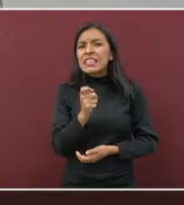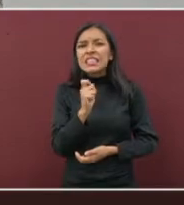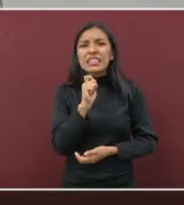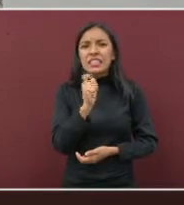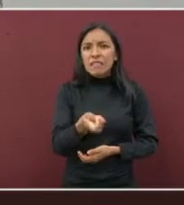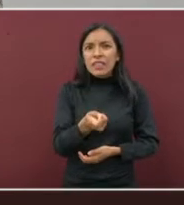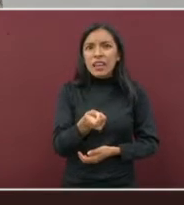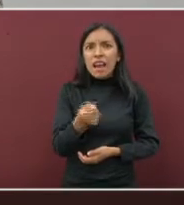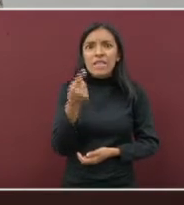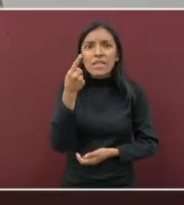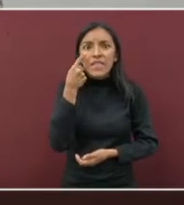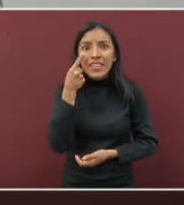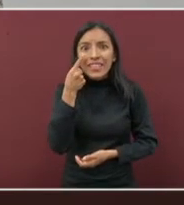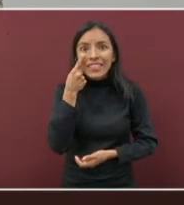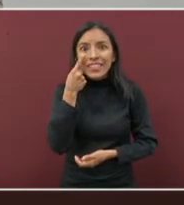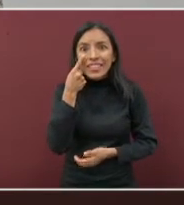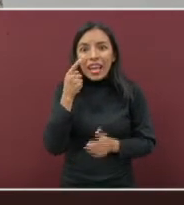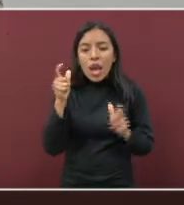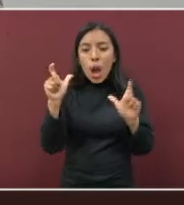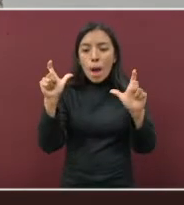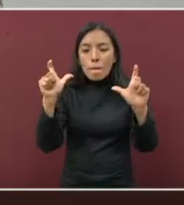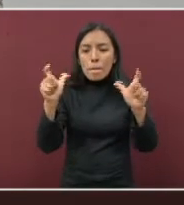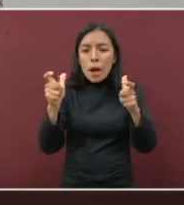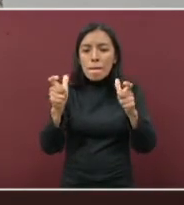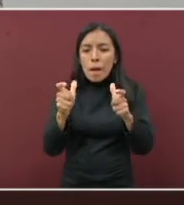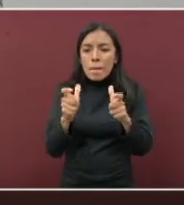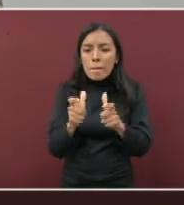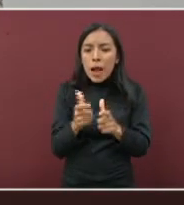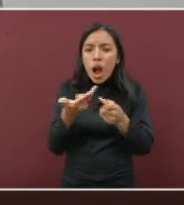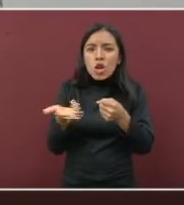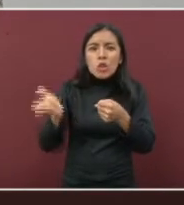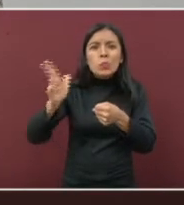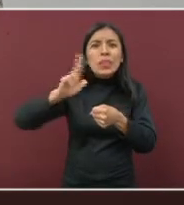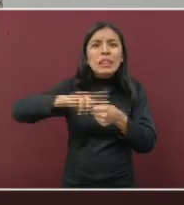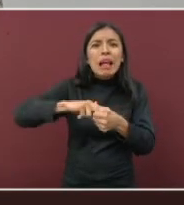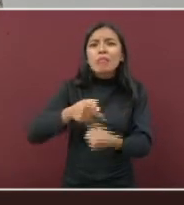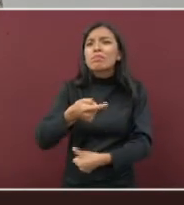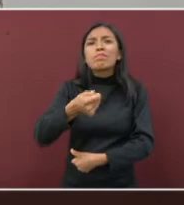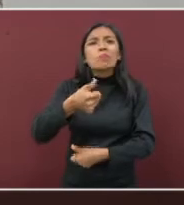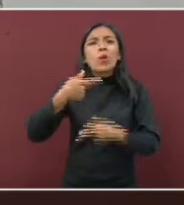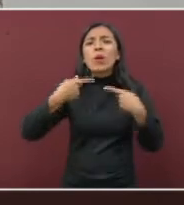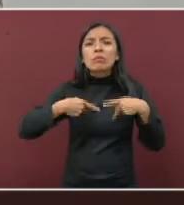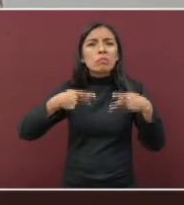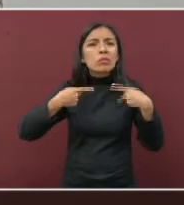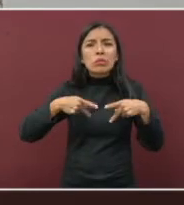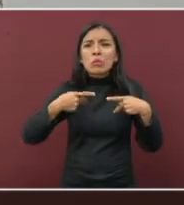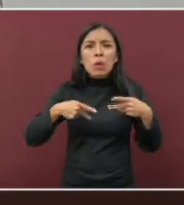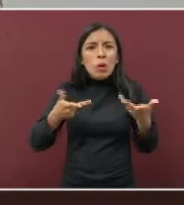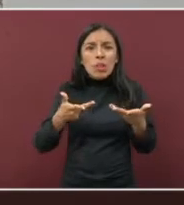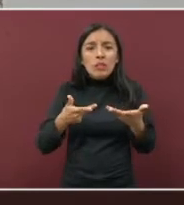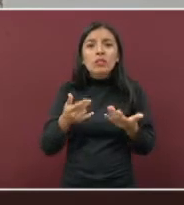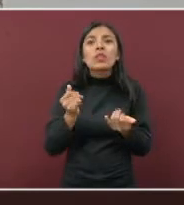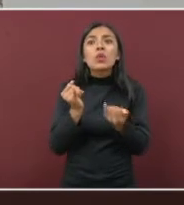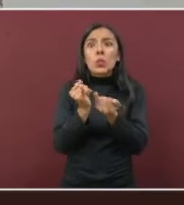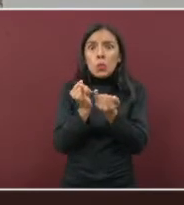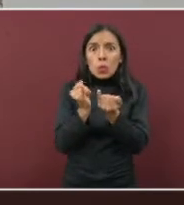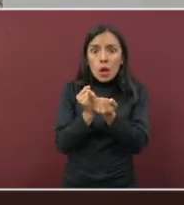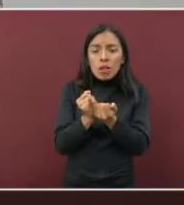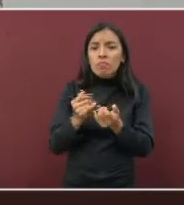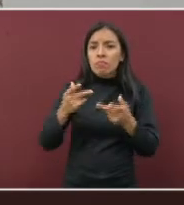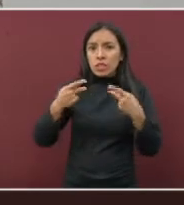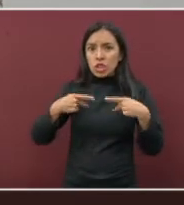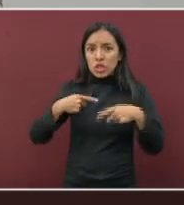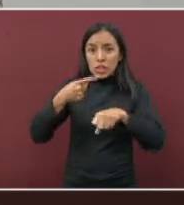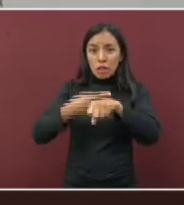escuchen bien, de la ocupación hospitalaria, y que los pacientes graves también han disminuido,